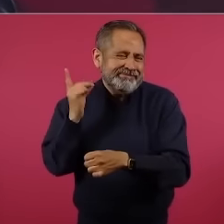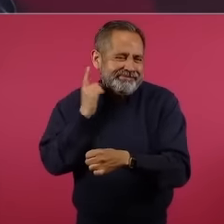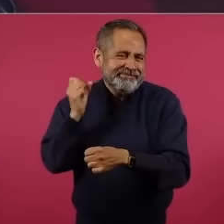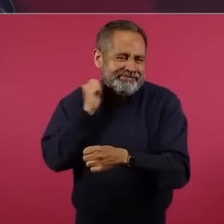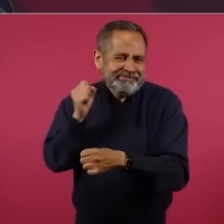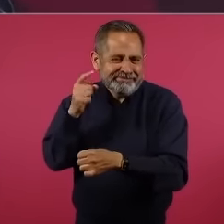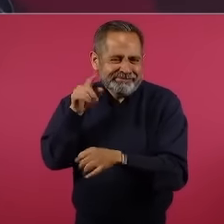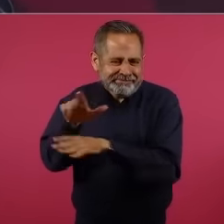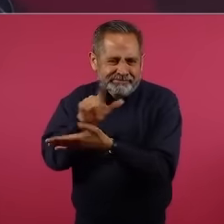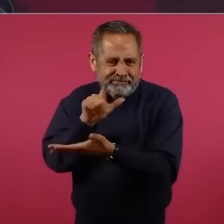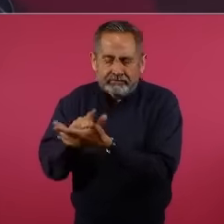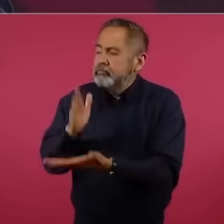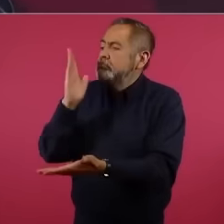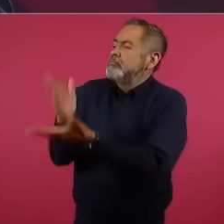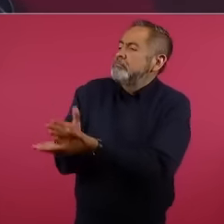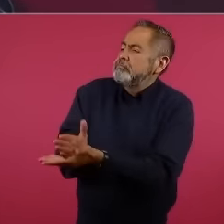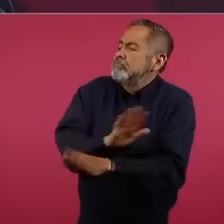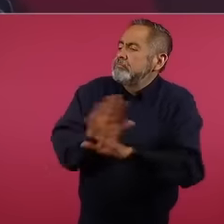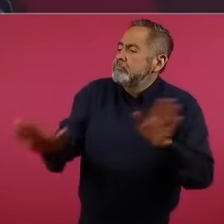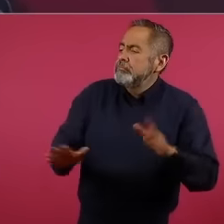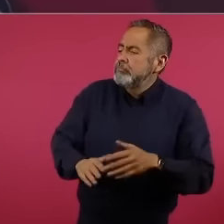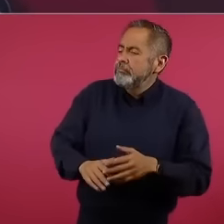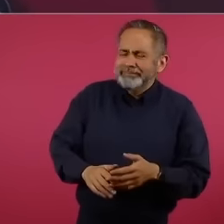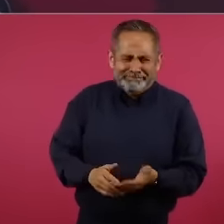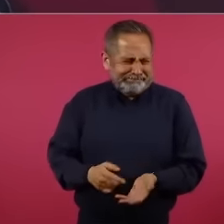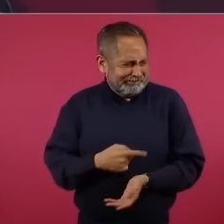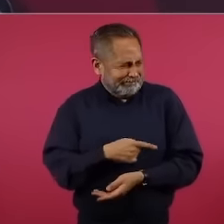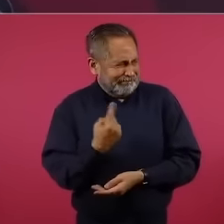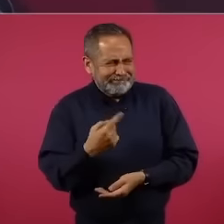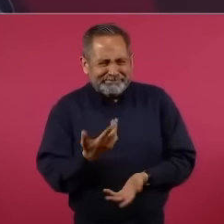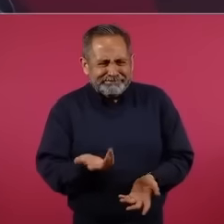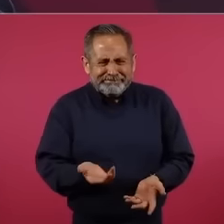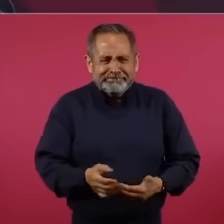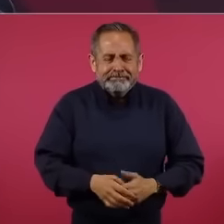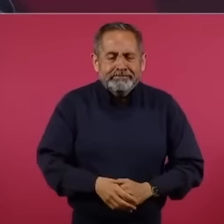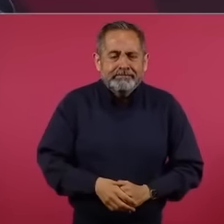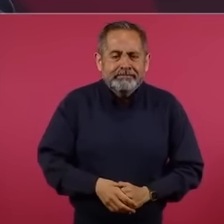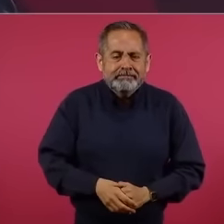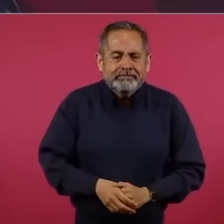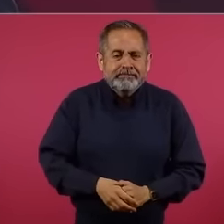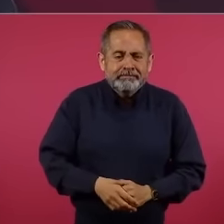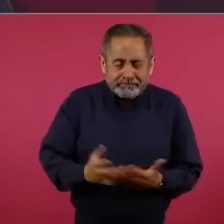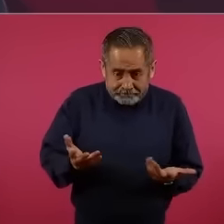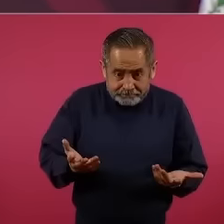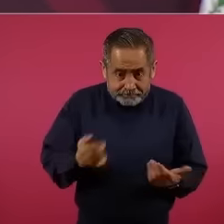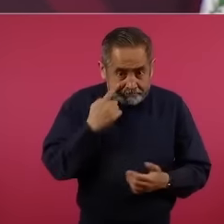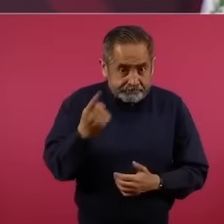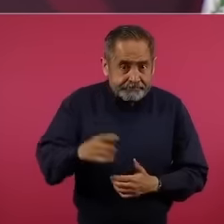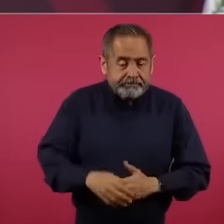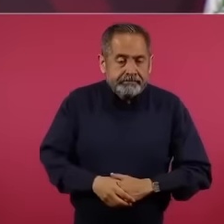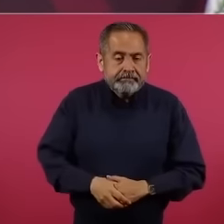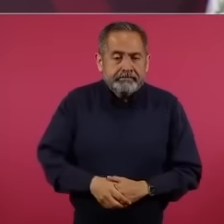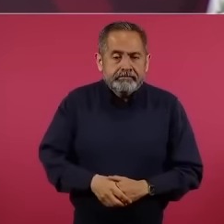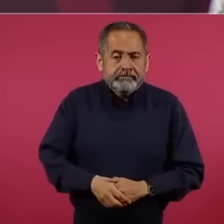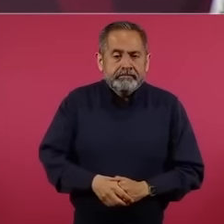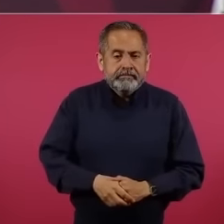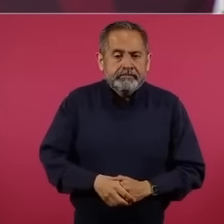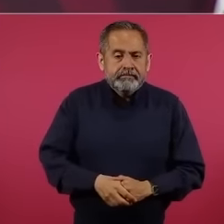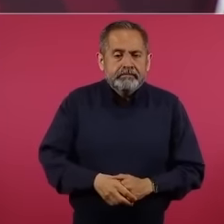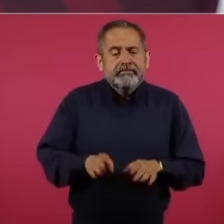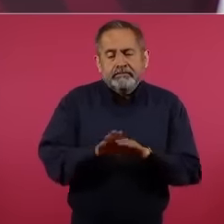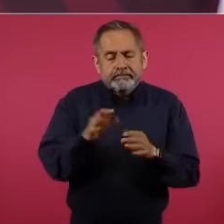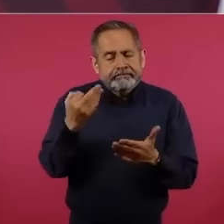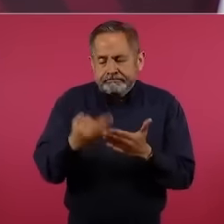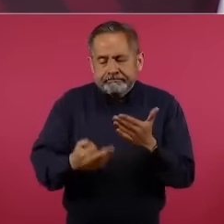sea, hace